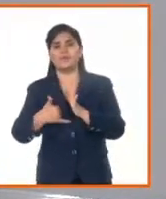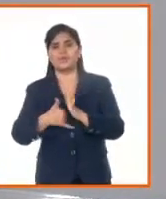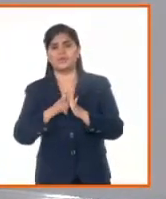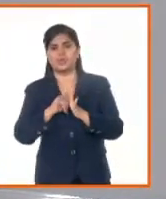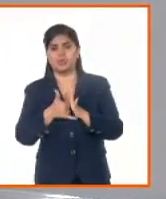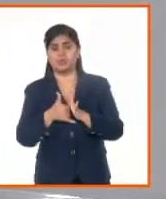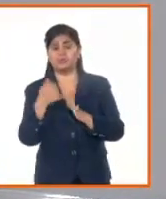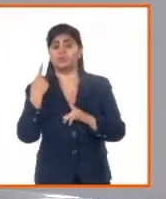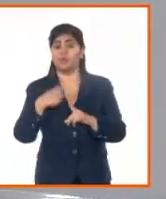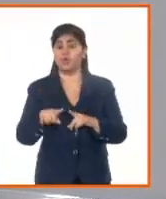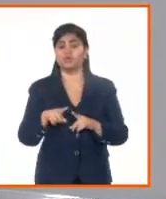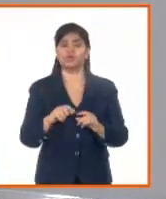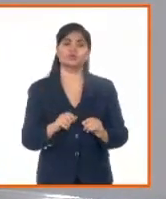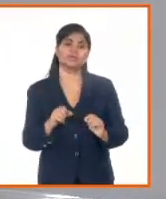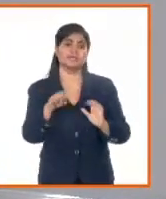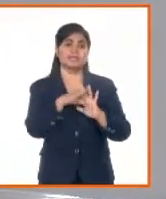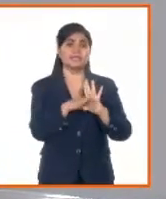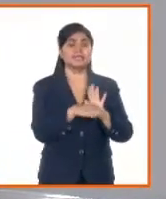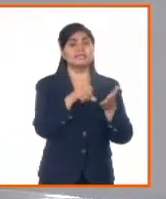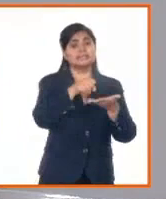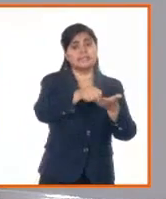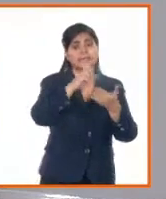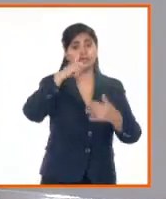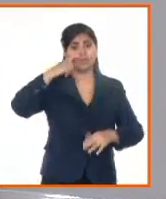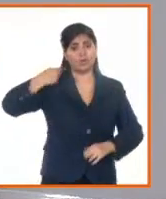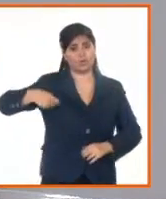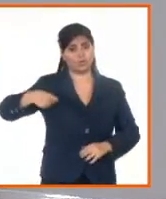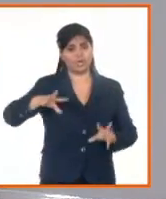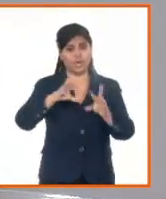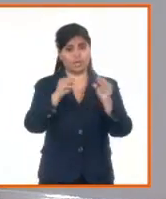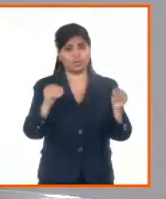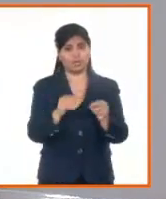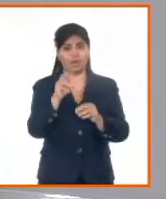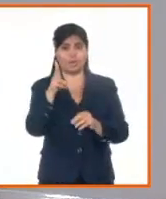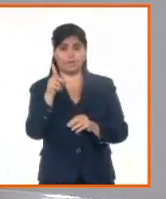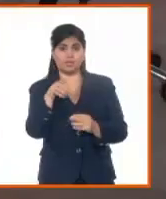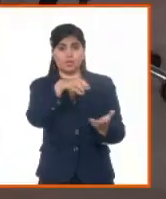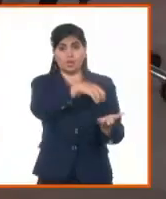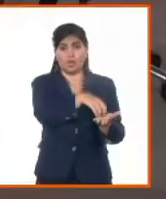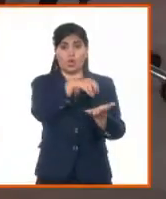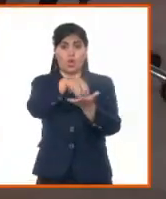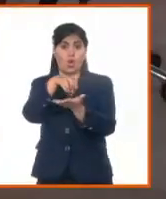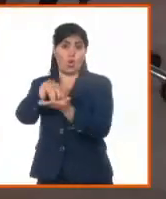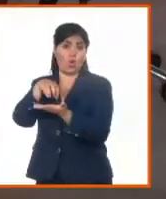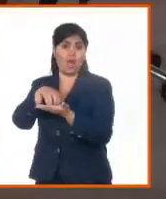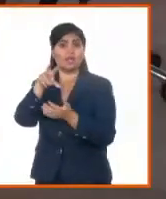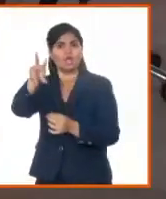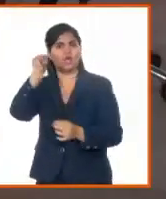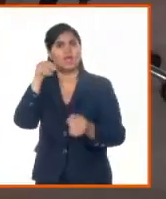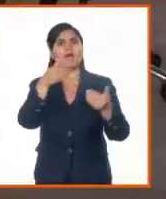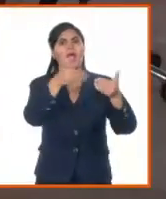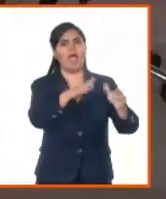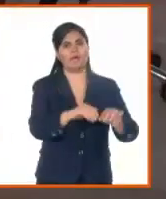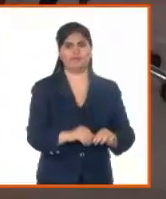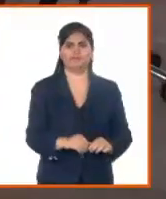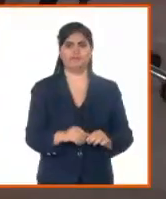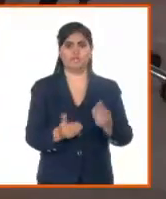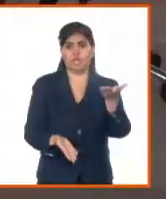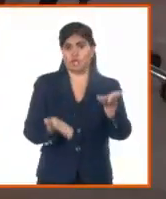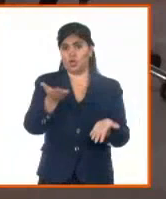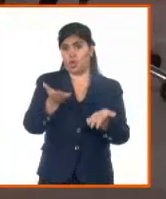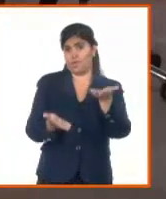actividad notarial. Ya tenemos 21 unidades notariales más que en el 2021. ¿Por qué? Porque responden a una